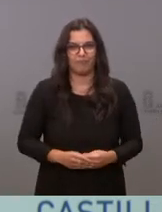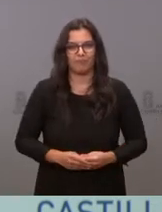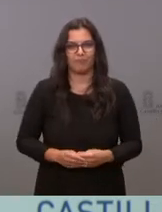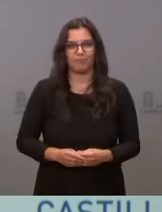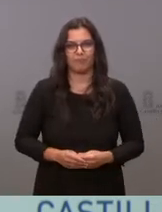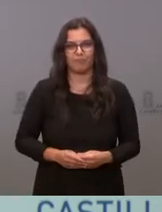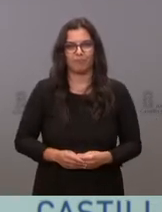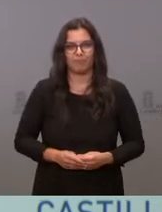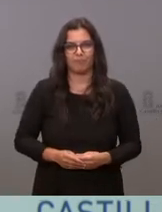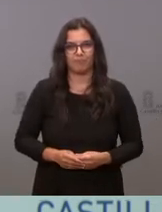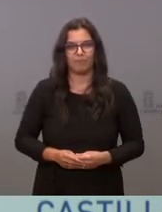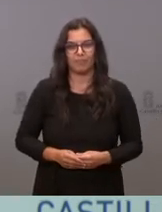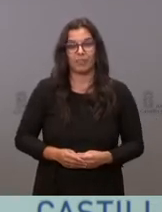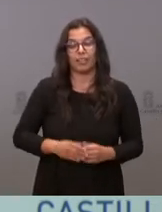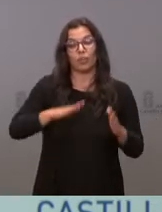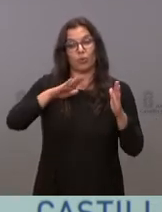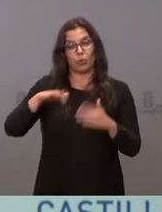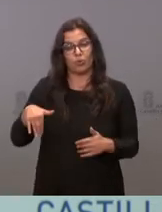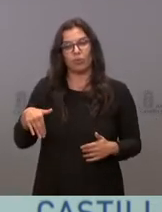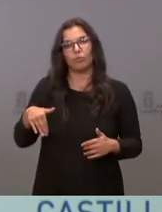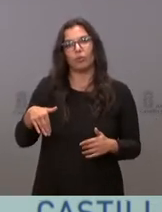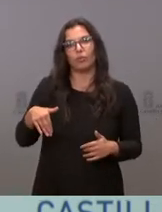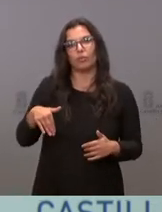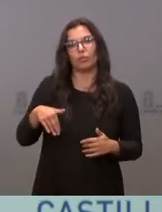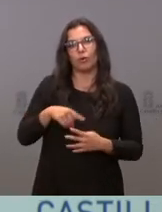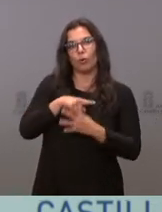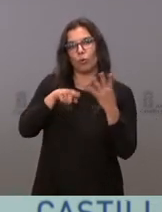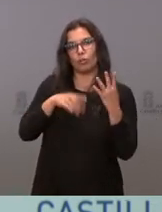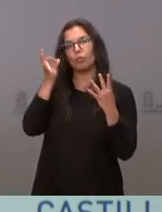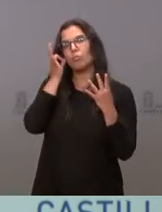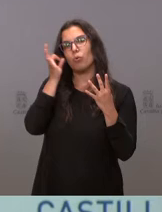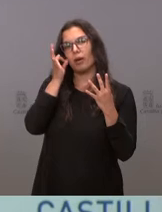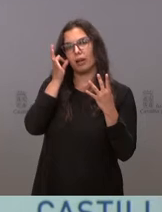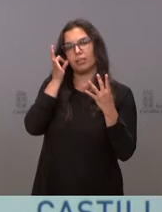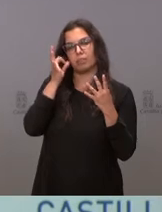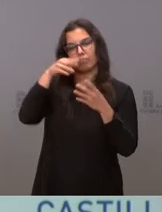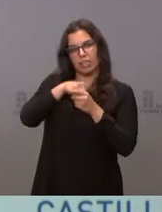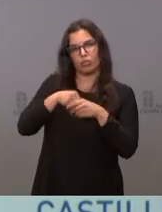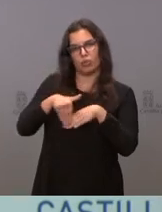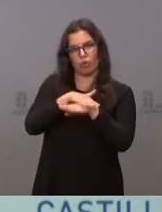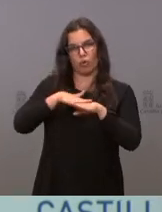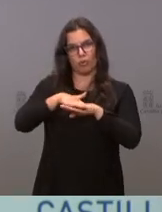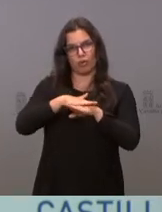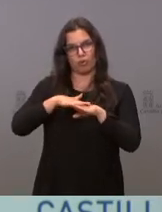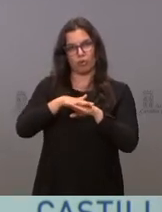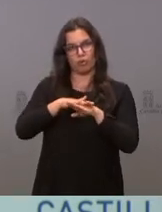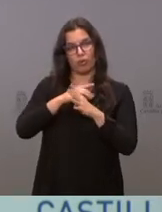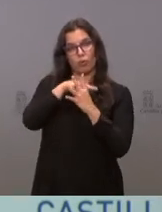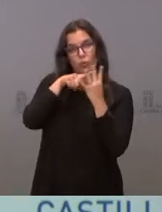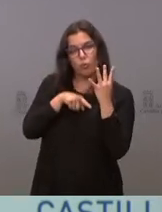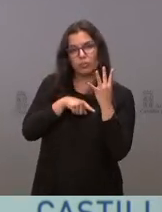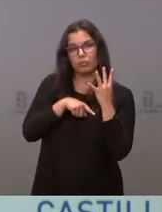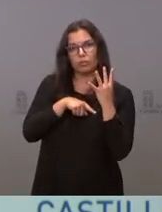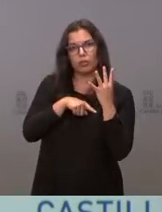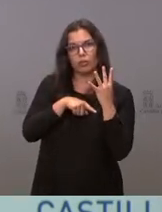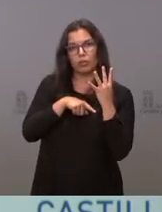Y he dejado para el final a las cuatro mujeres que forman parte de este gobierno que han dado un